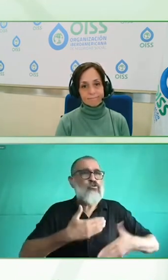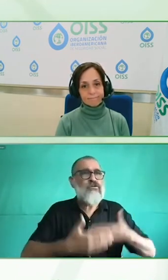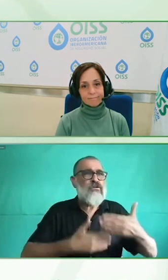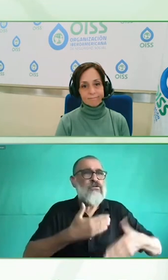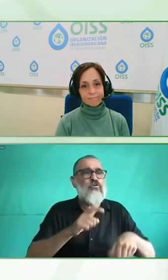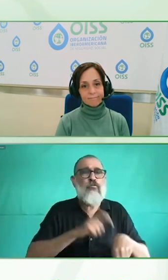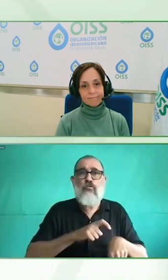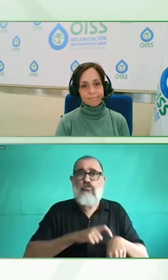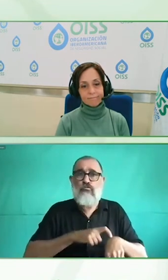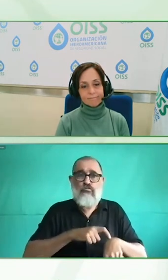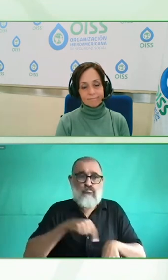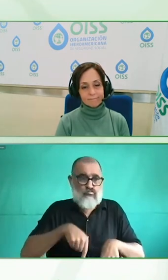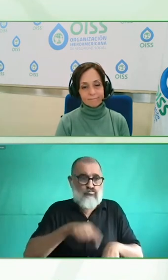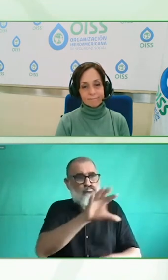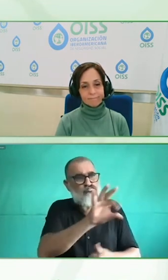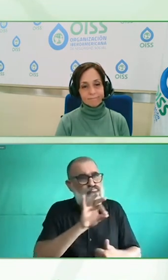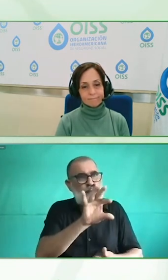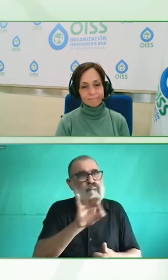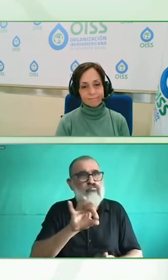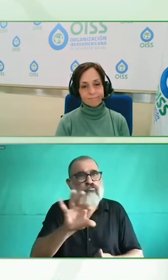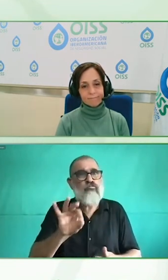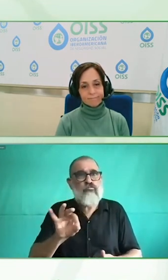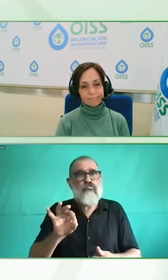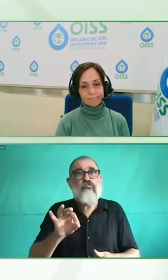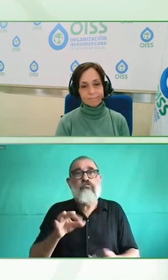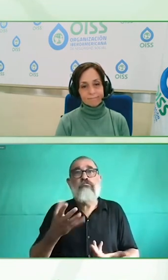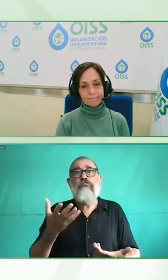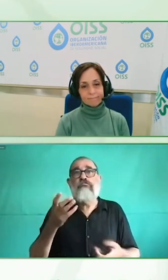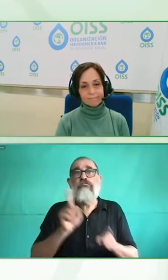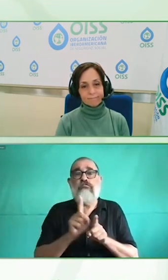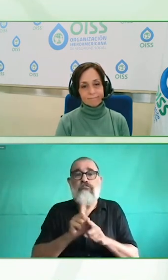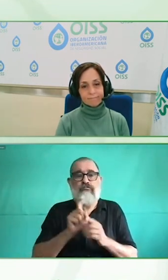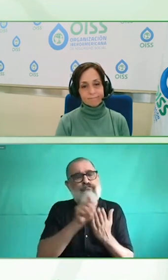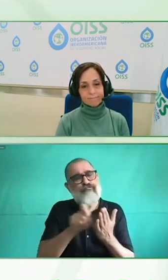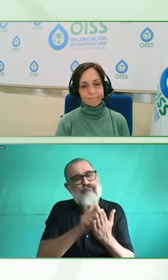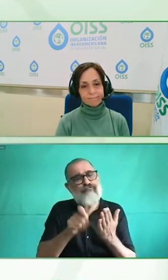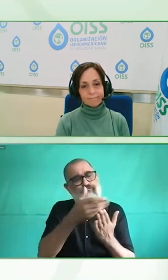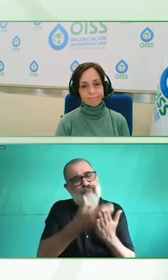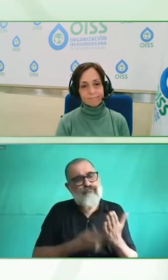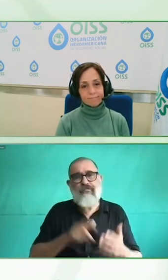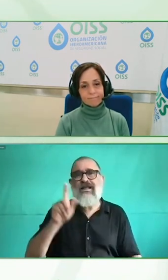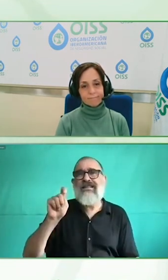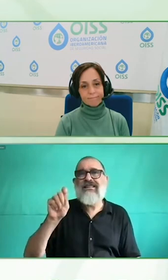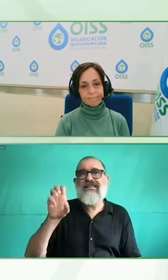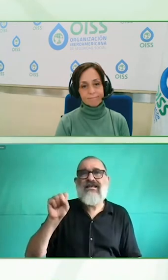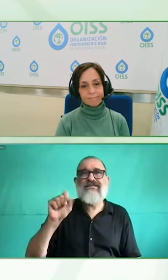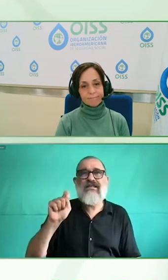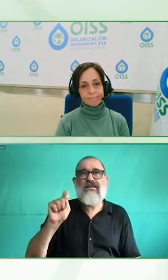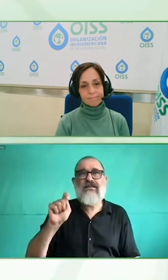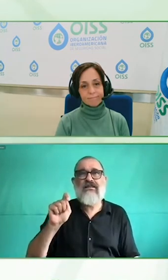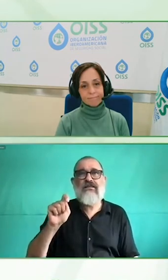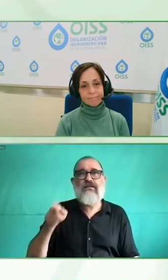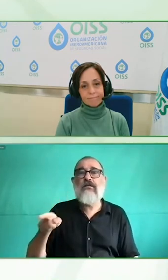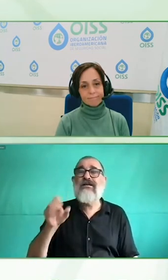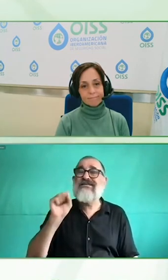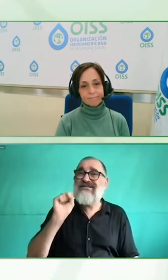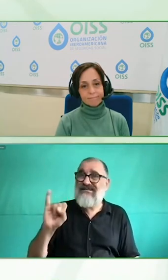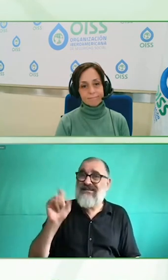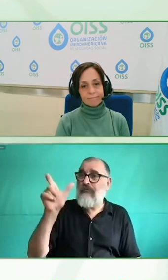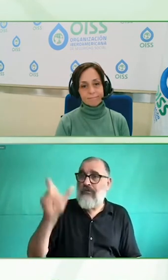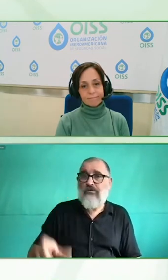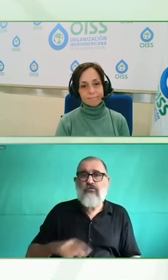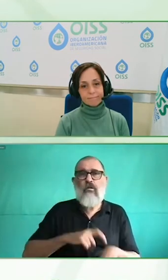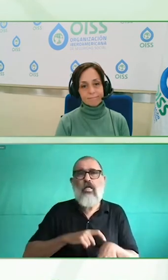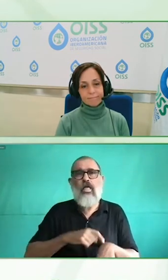tenemos el desafío de utilizar la tecnología como una herramienta que nos permita potenciar lo bueno y